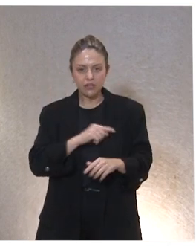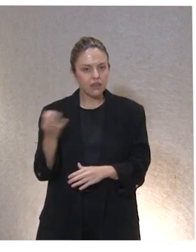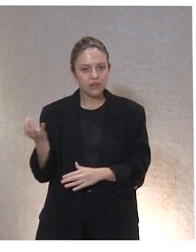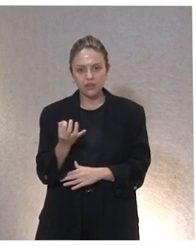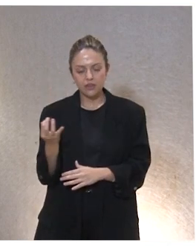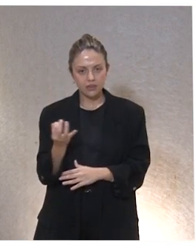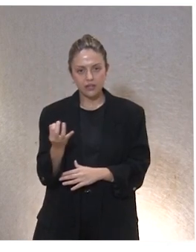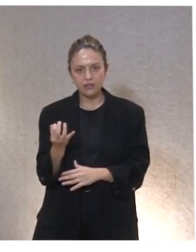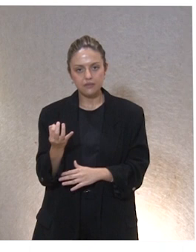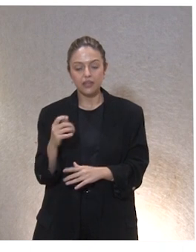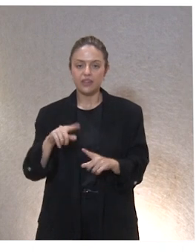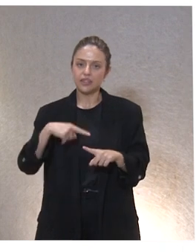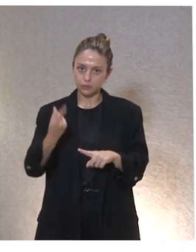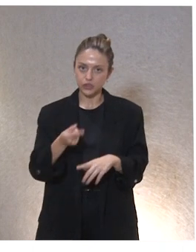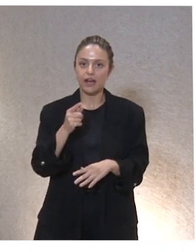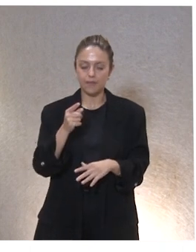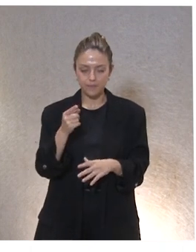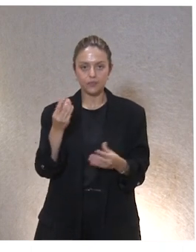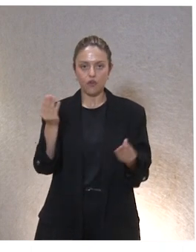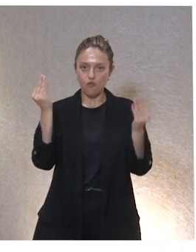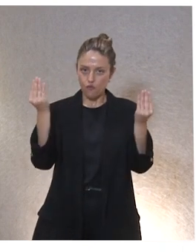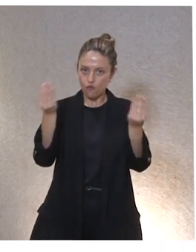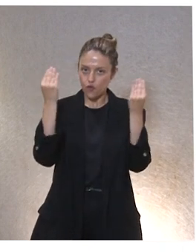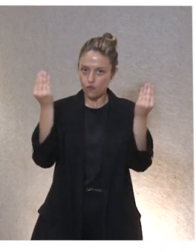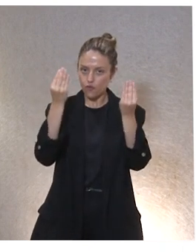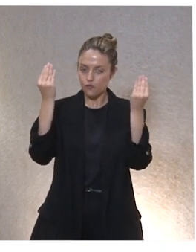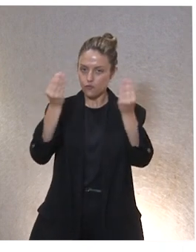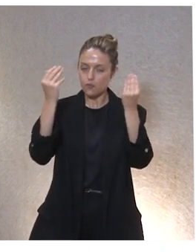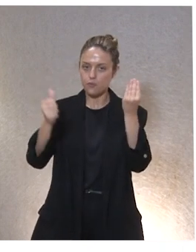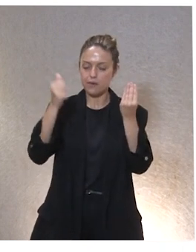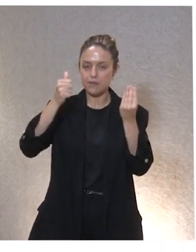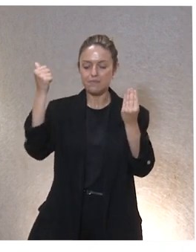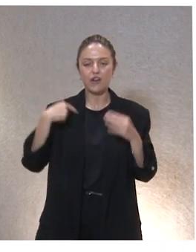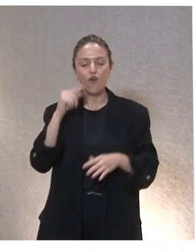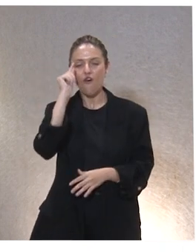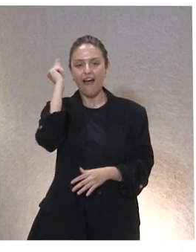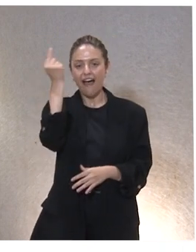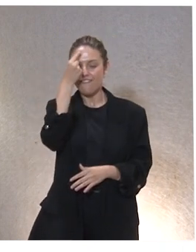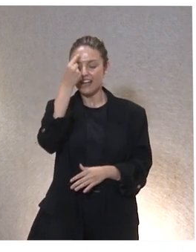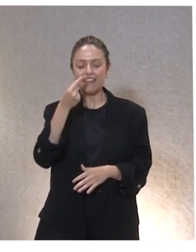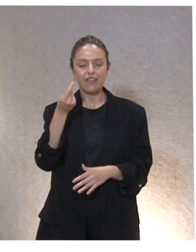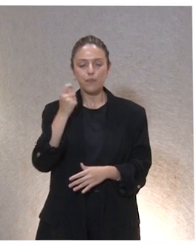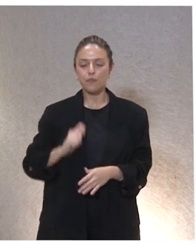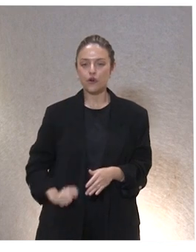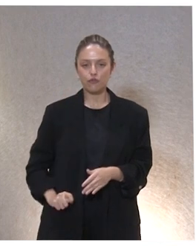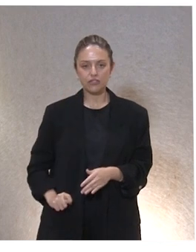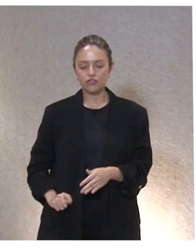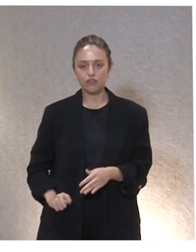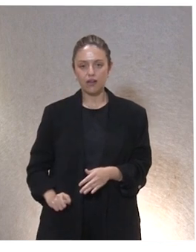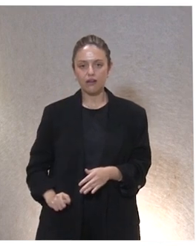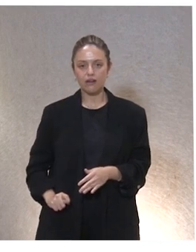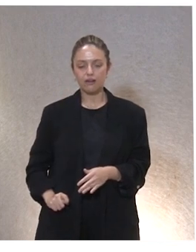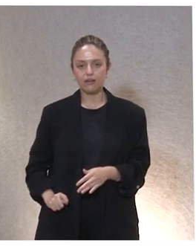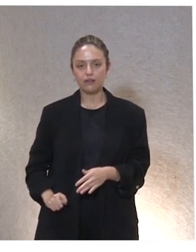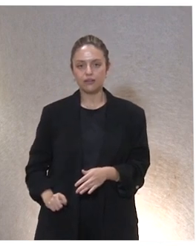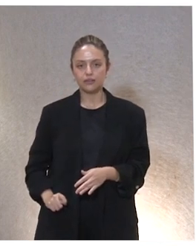luego nos hemos ido formando más, pero un requisito era la formación, era tener estabilidad profesional, teníamos que tener